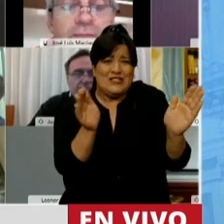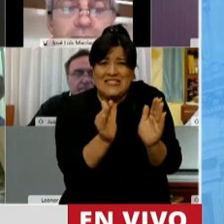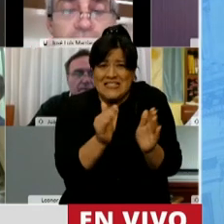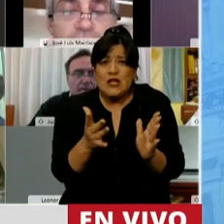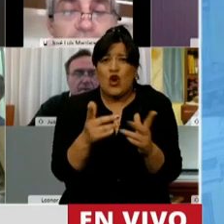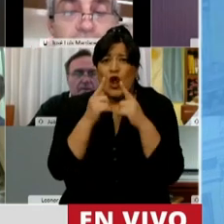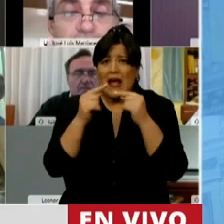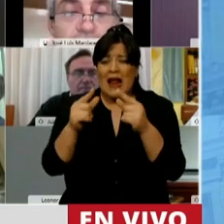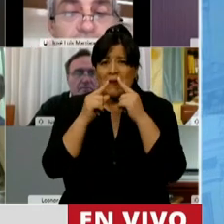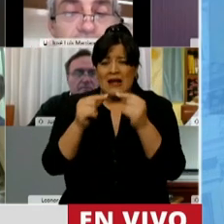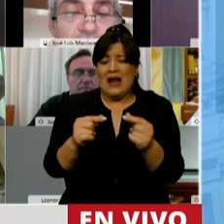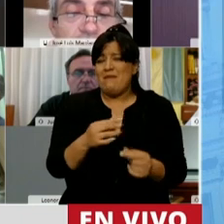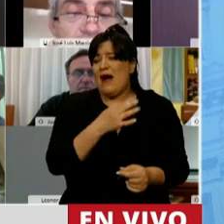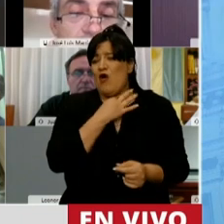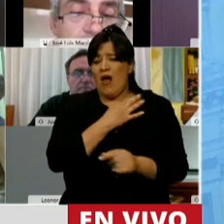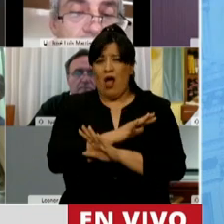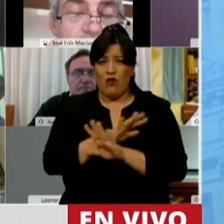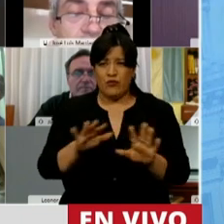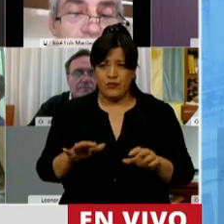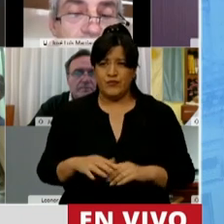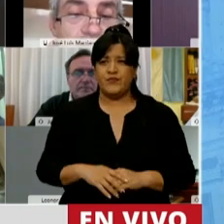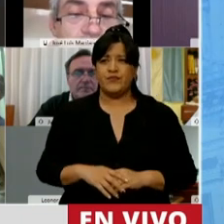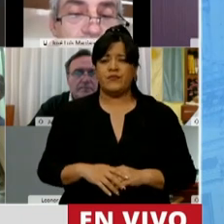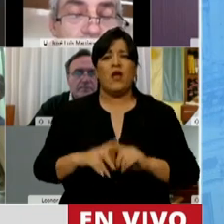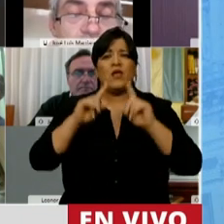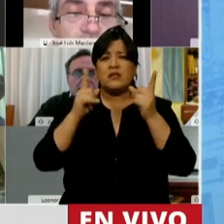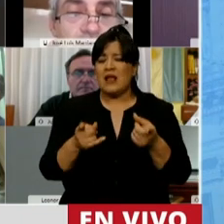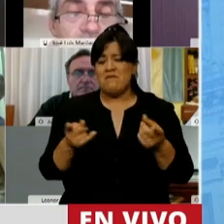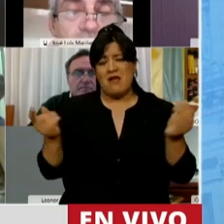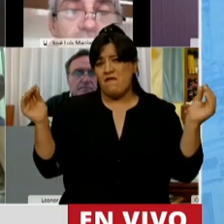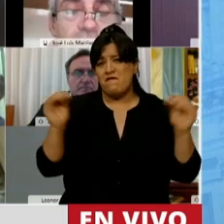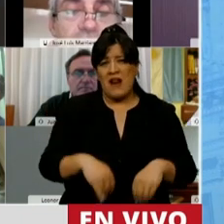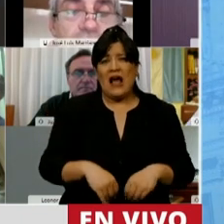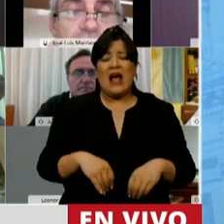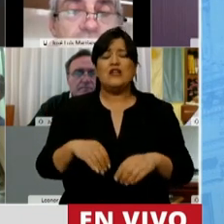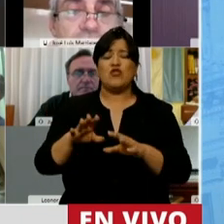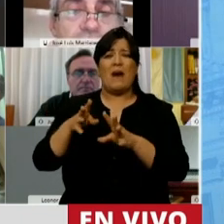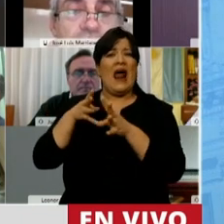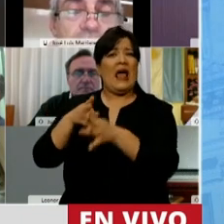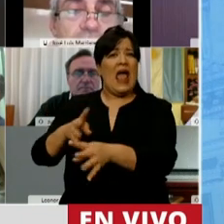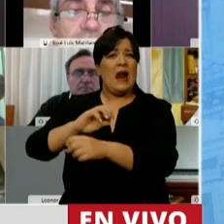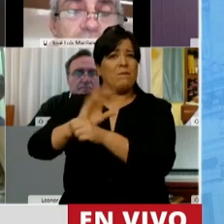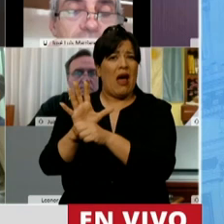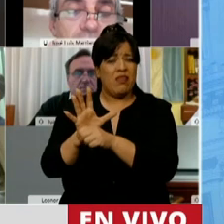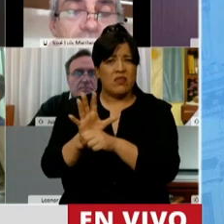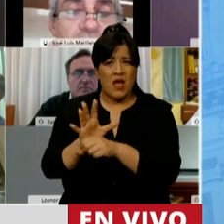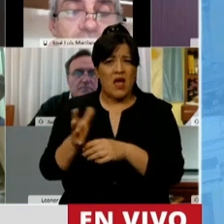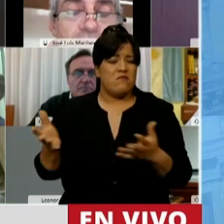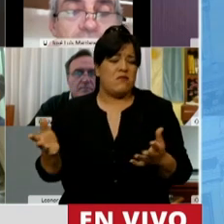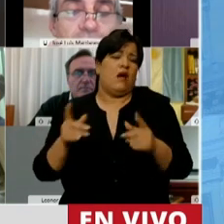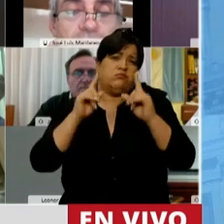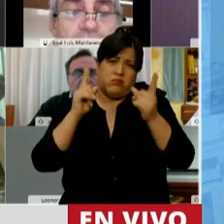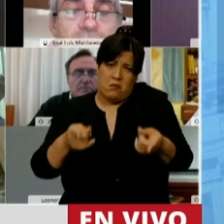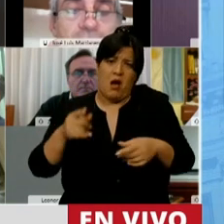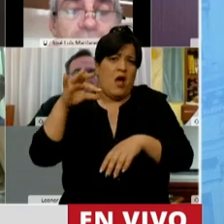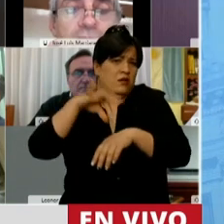reclamar lo que les corresponde. Fracaso en la lucha contra la pandemia, a pesar del trabajo heroico